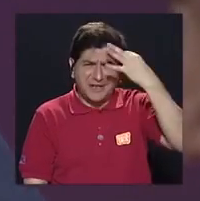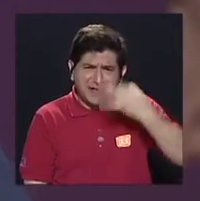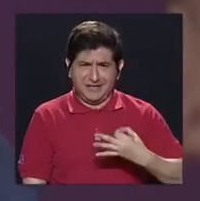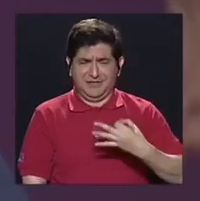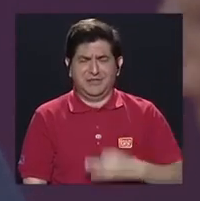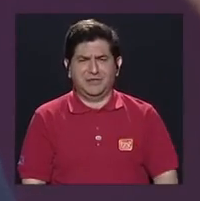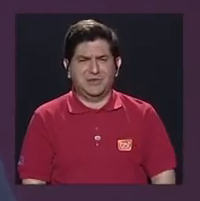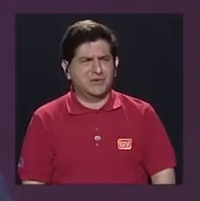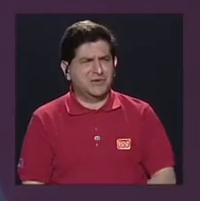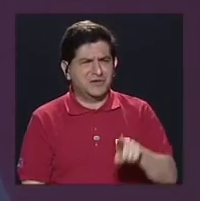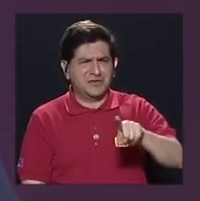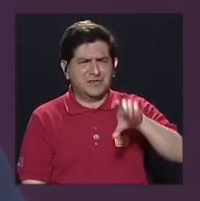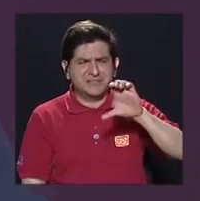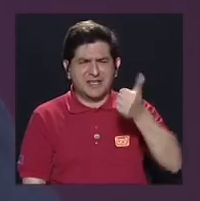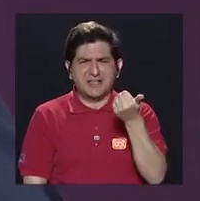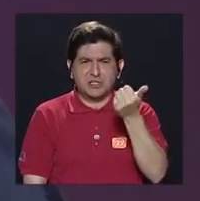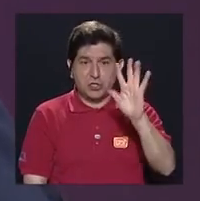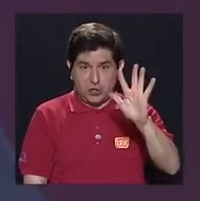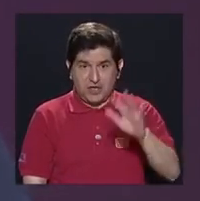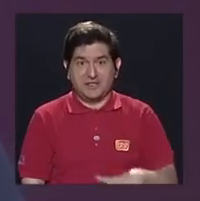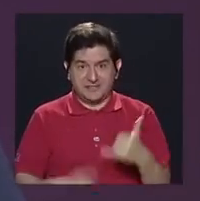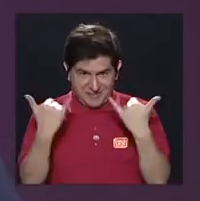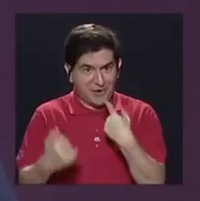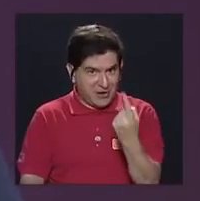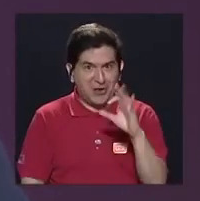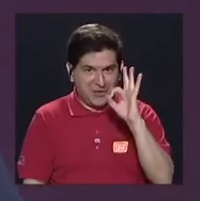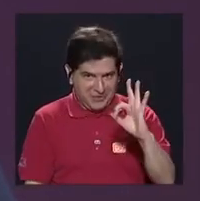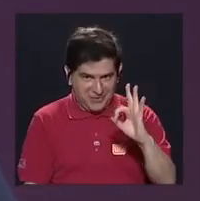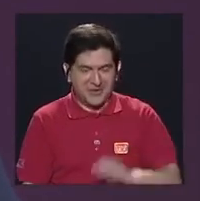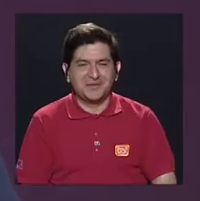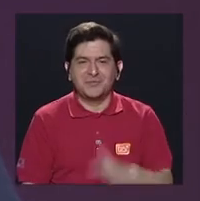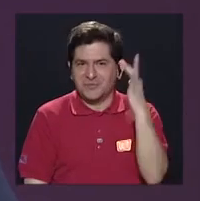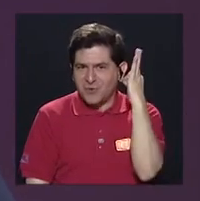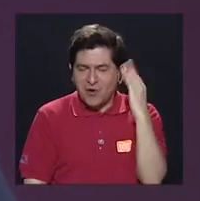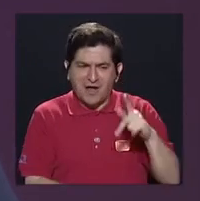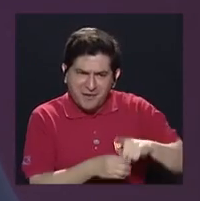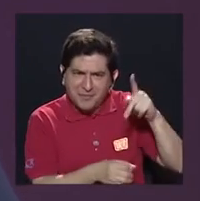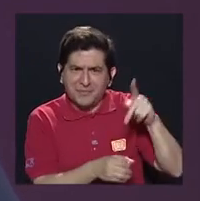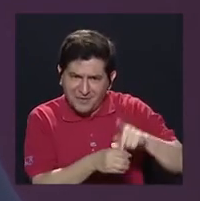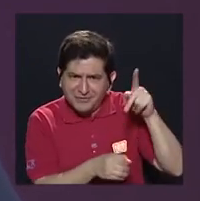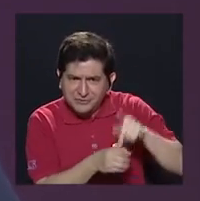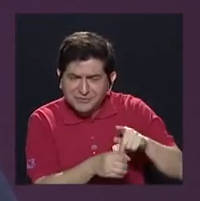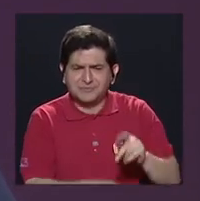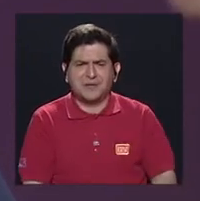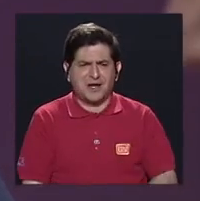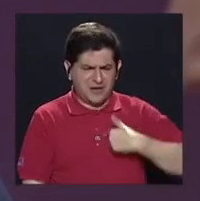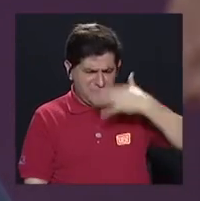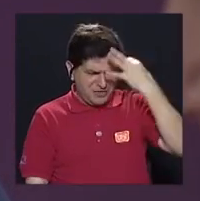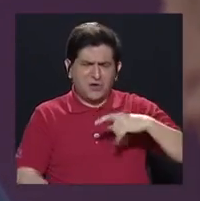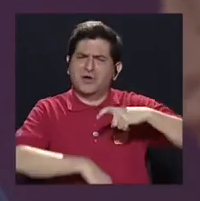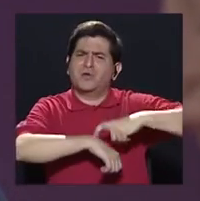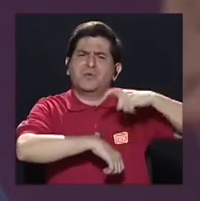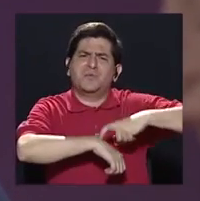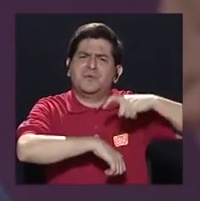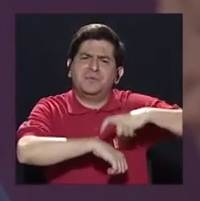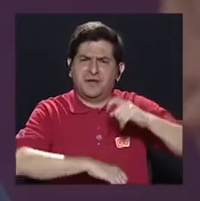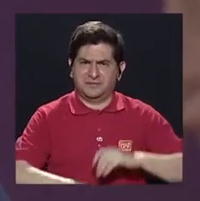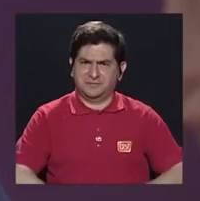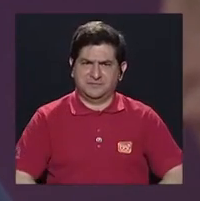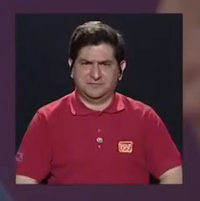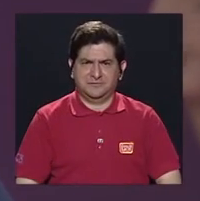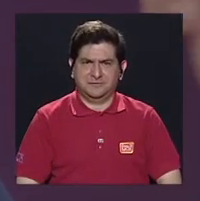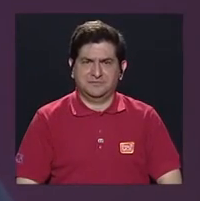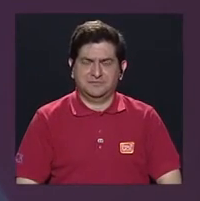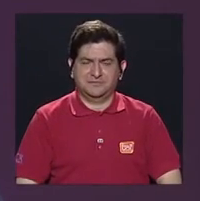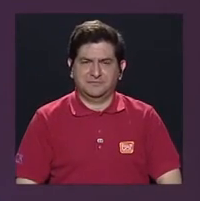de estas 115, si no me equivoco, mujeres que estamos participando, yo creo que es el momento de que